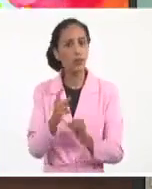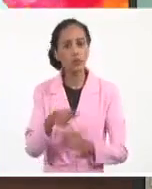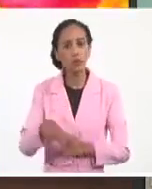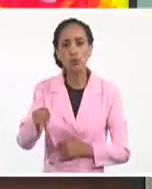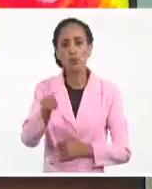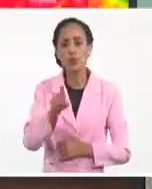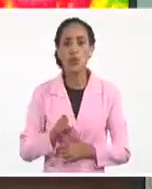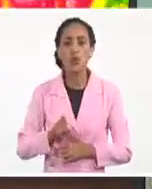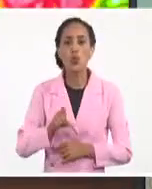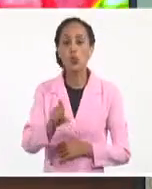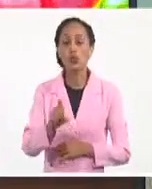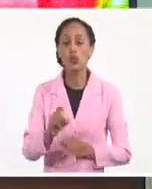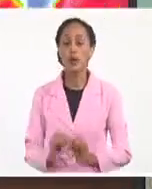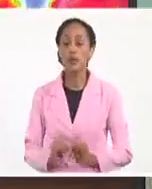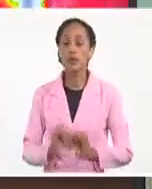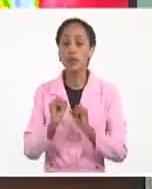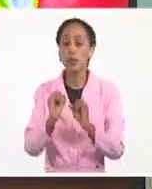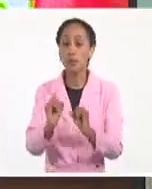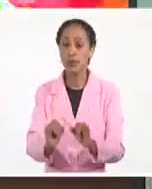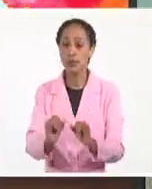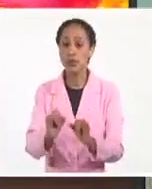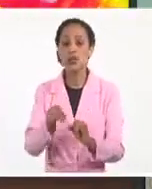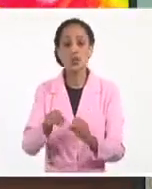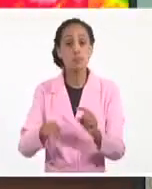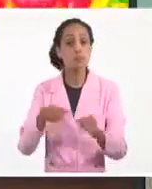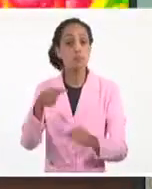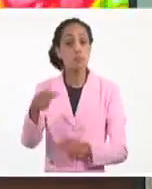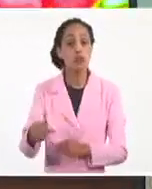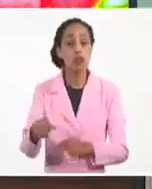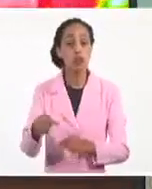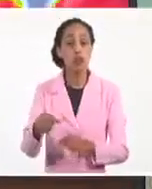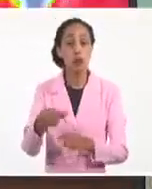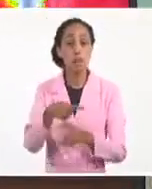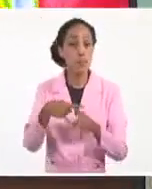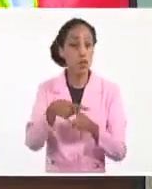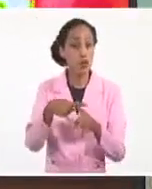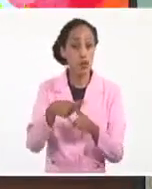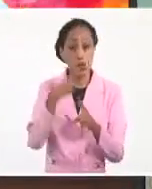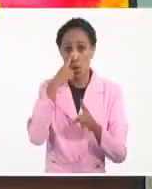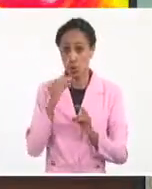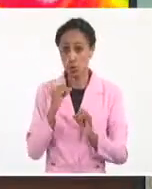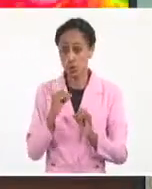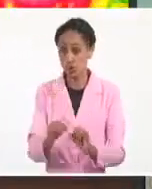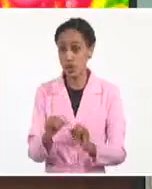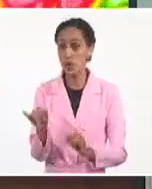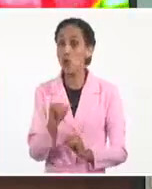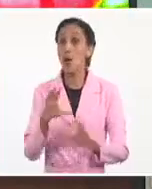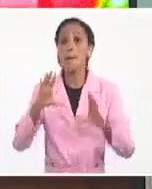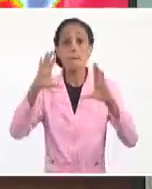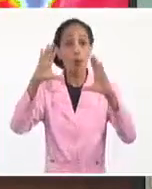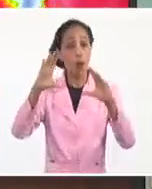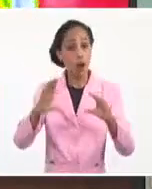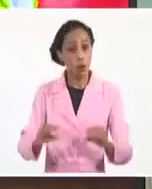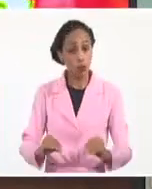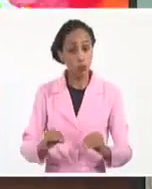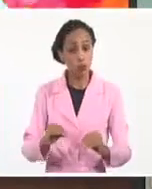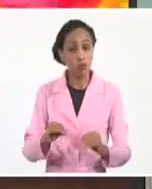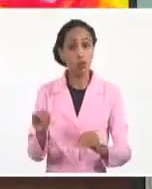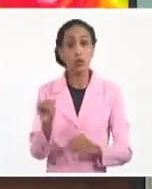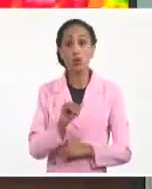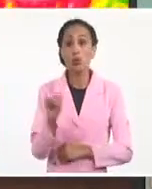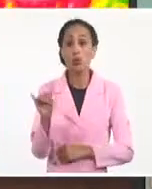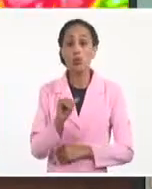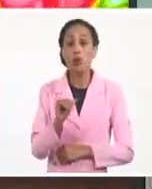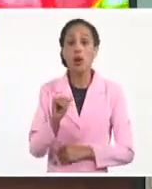últimas informaciones, y así estaremos mañana, al mediodía, en el noticiero, estaremos por la noche, estaremos en